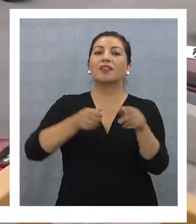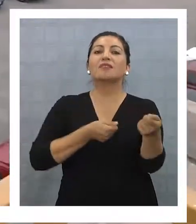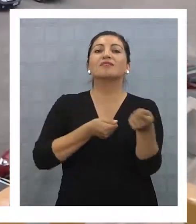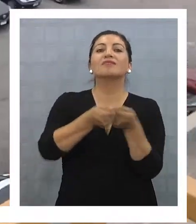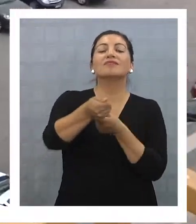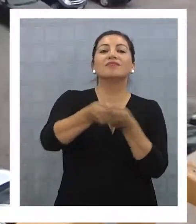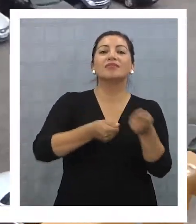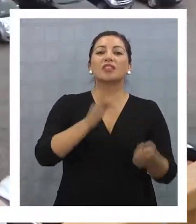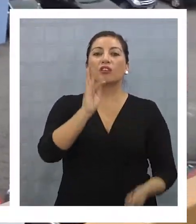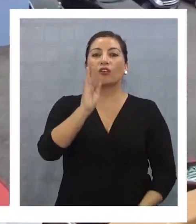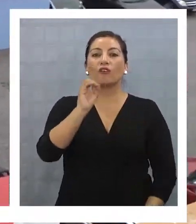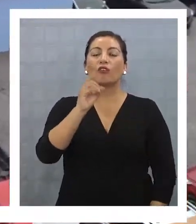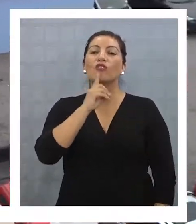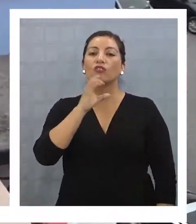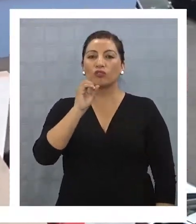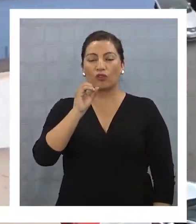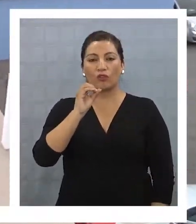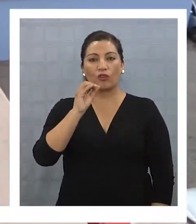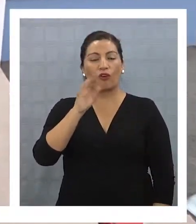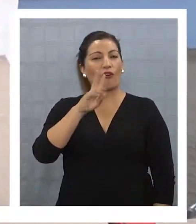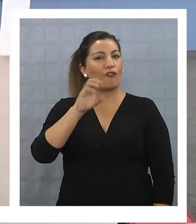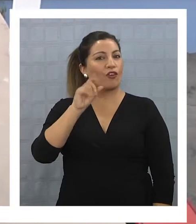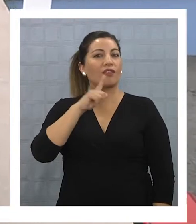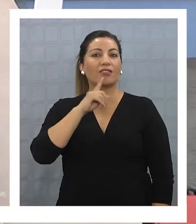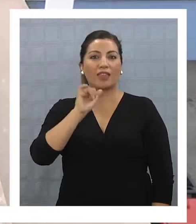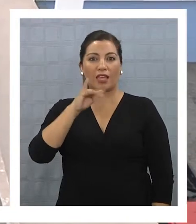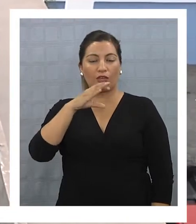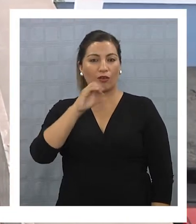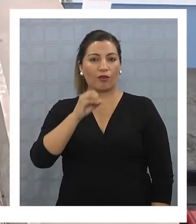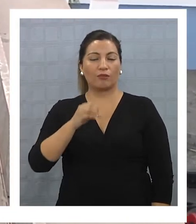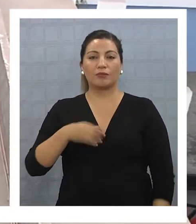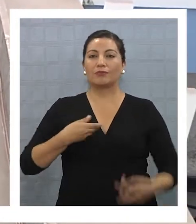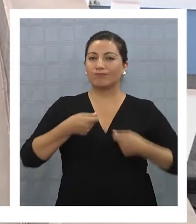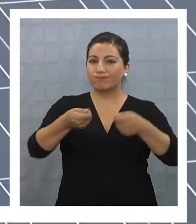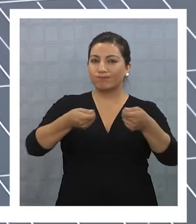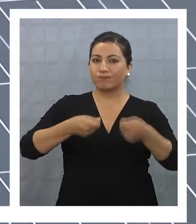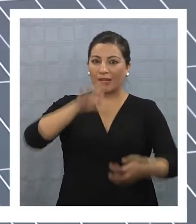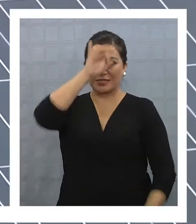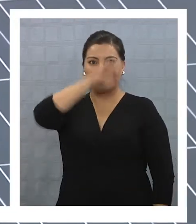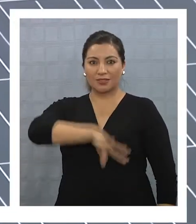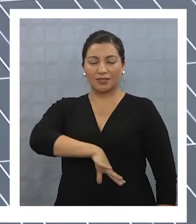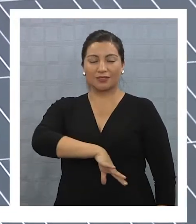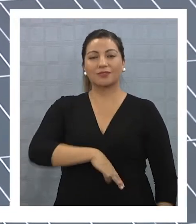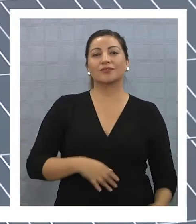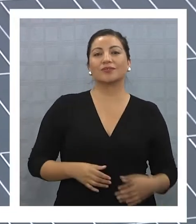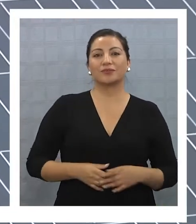del mercado fotovoltaico para el autoconsumo en Chile. ¡Gracias!